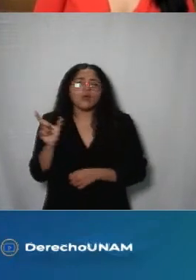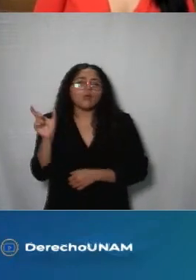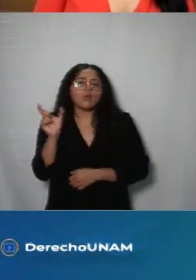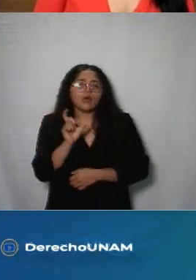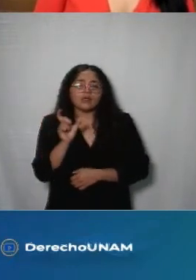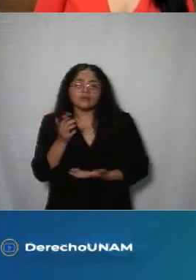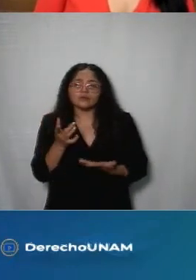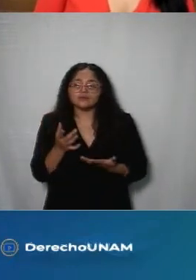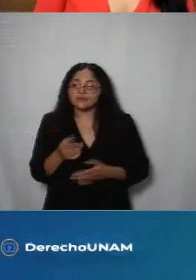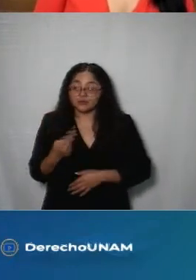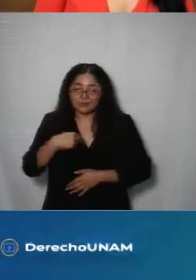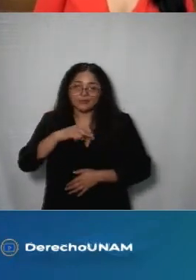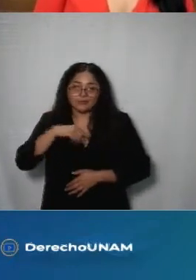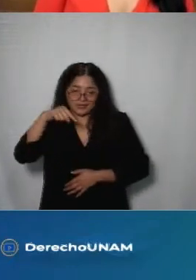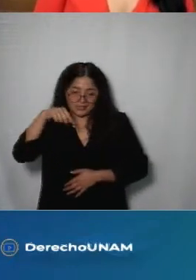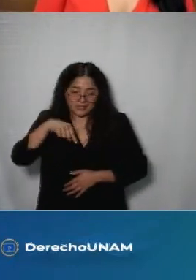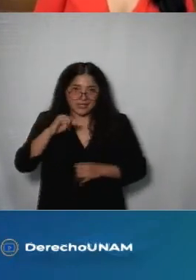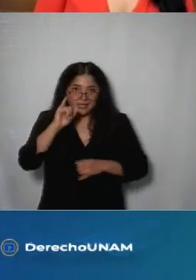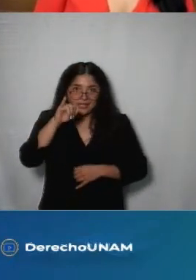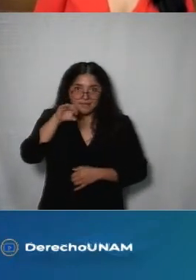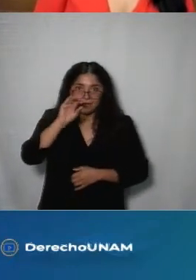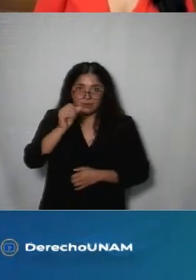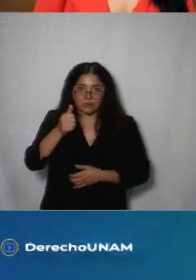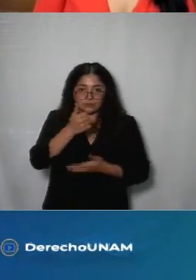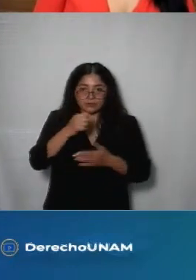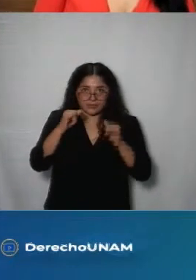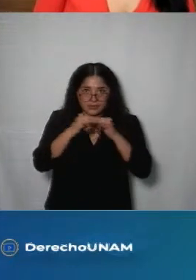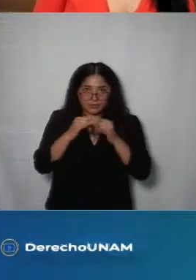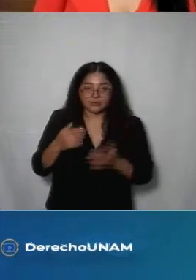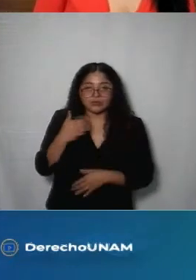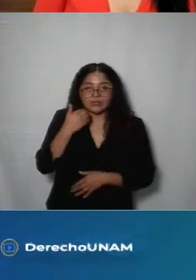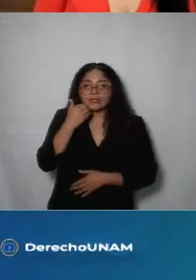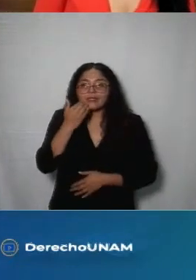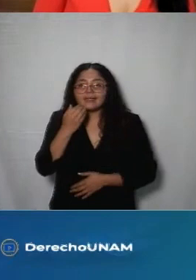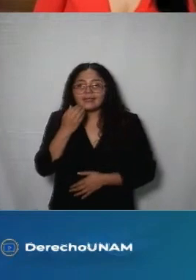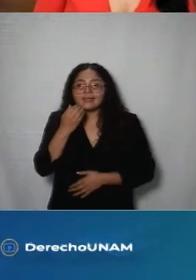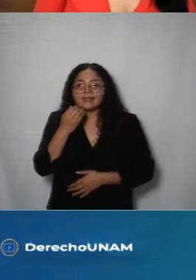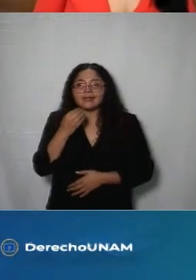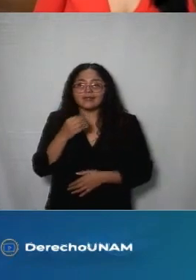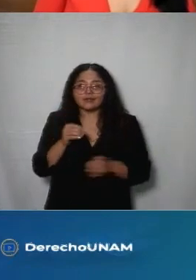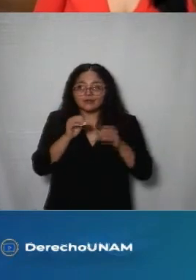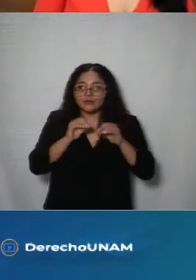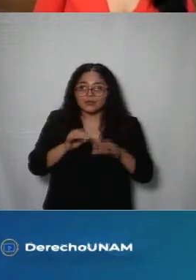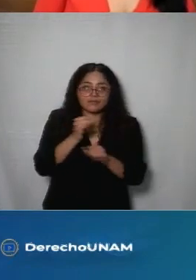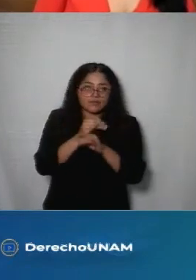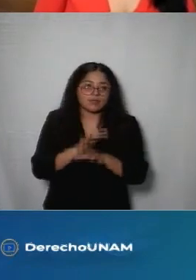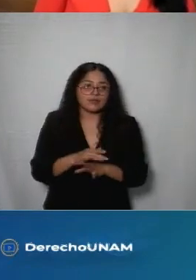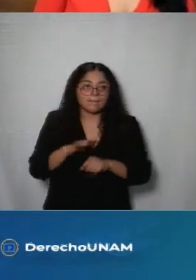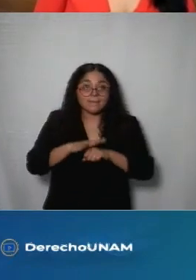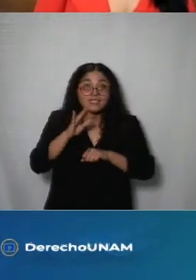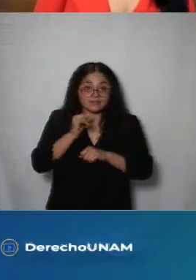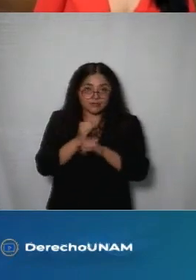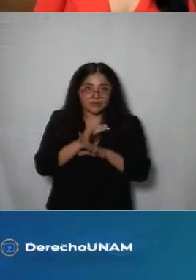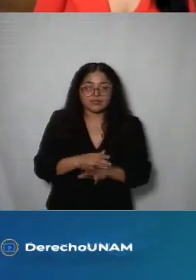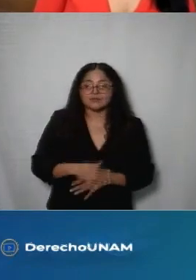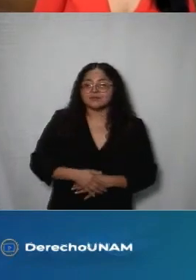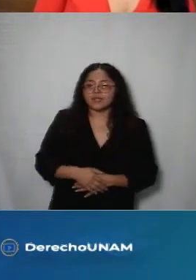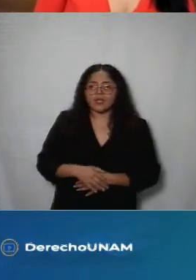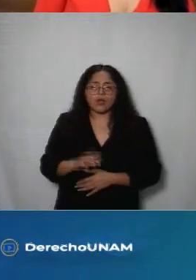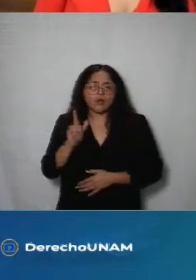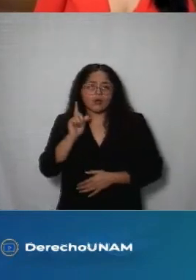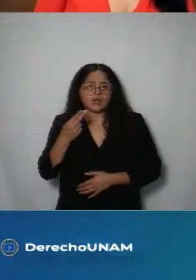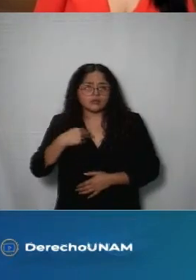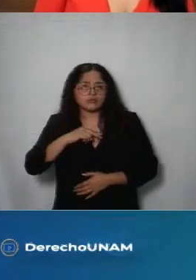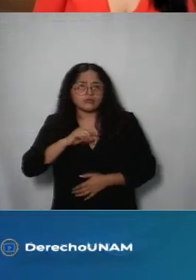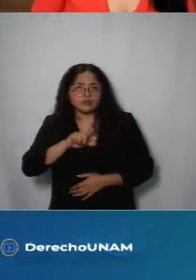y lo hacemos nosotras en el info de la ciudad de méxico con más información para que para que con más información tengamos más